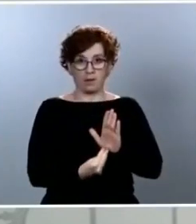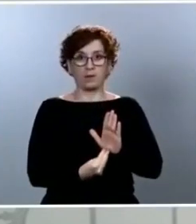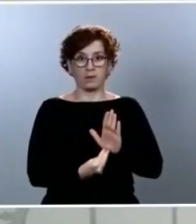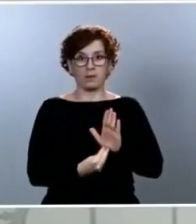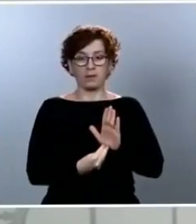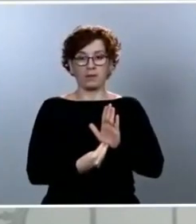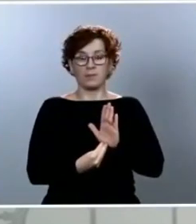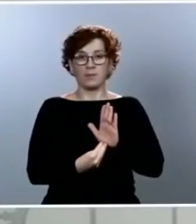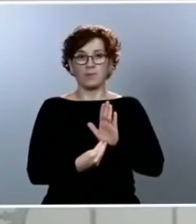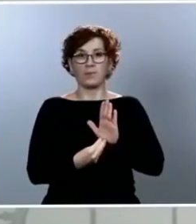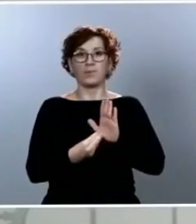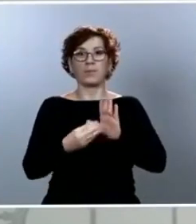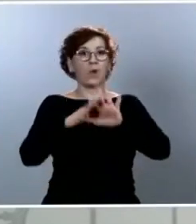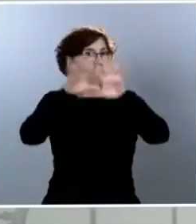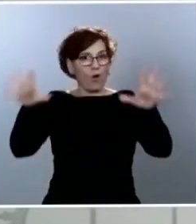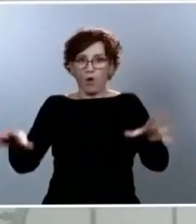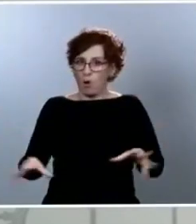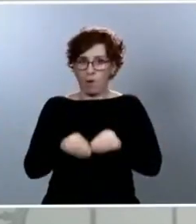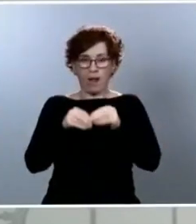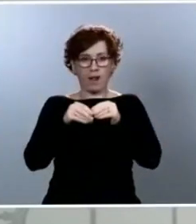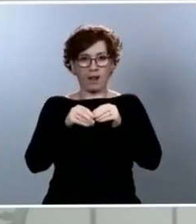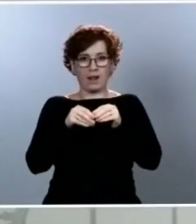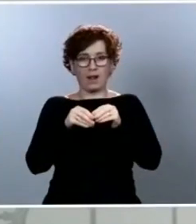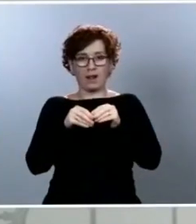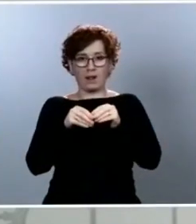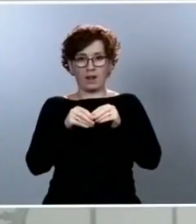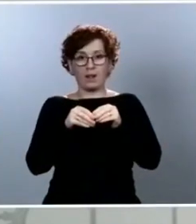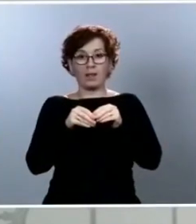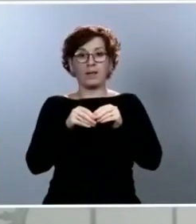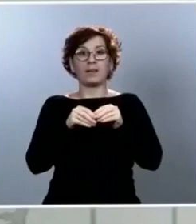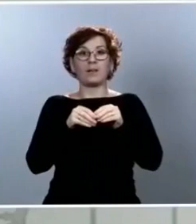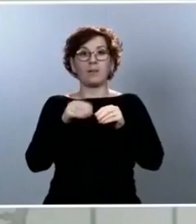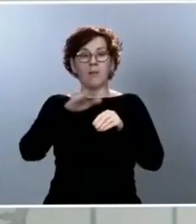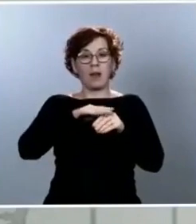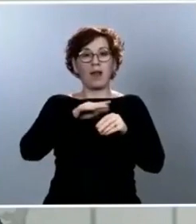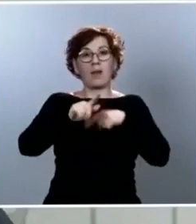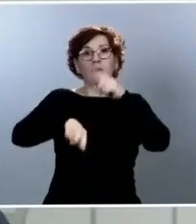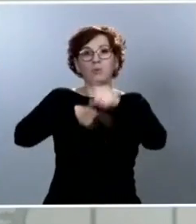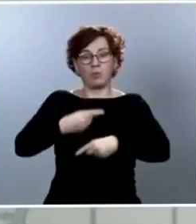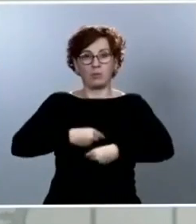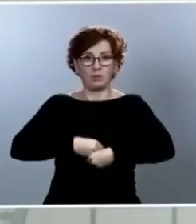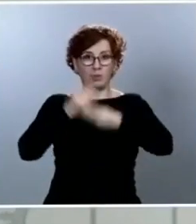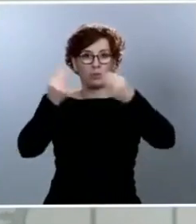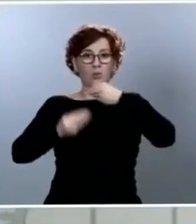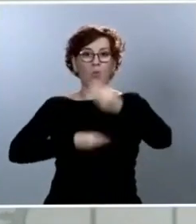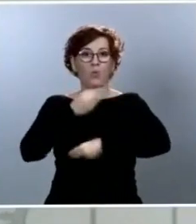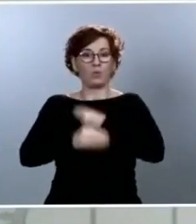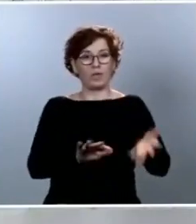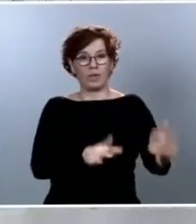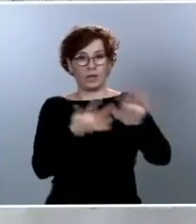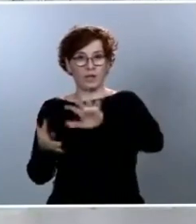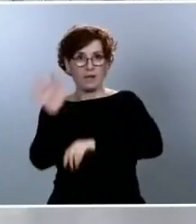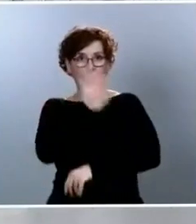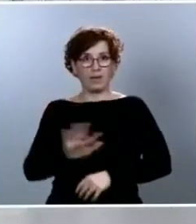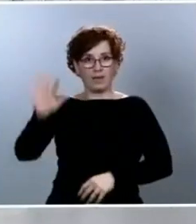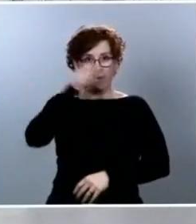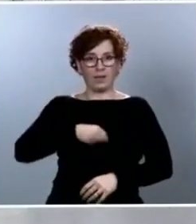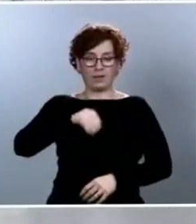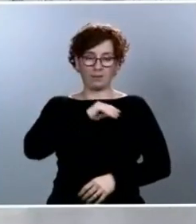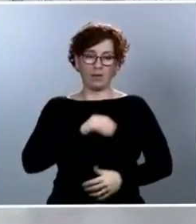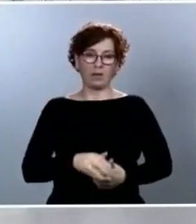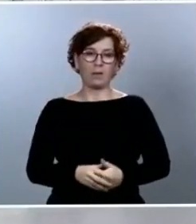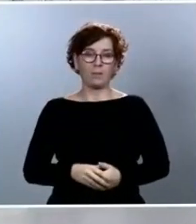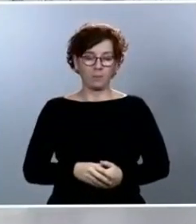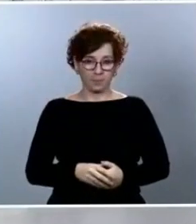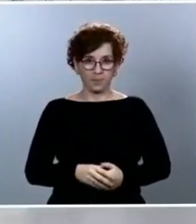global, que aplicaremos en la totalidad del territorio desde el Gobierno de España. Pregunta ahora, Diario del